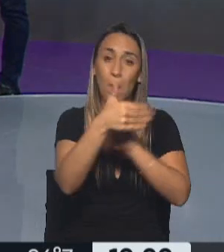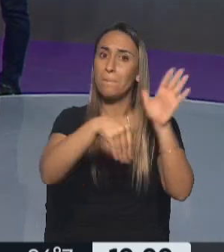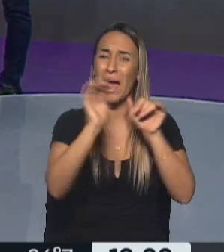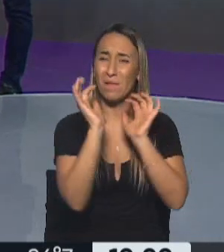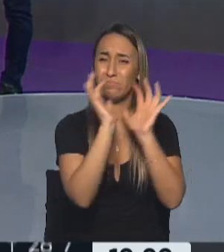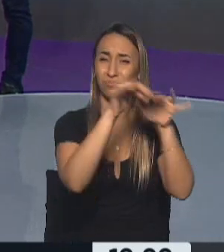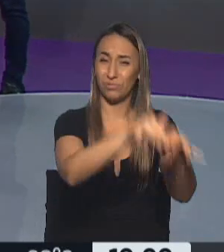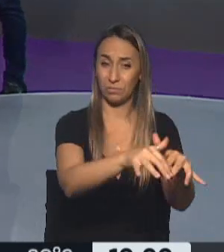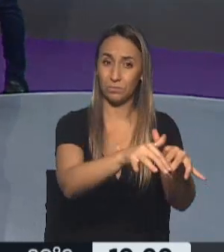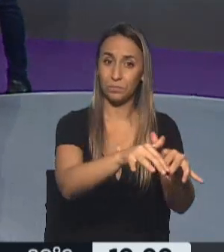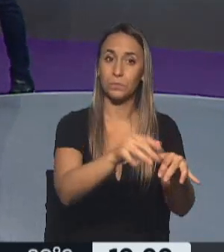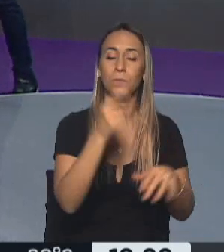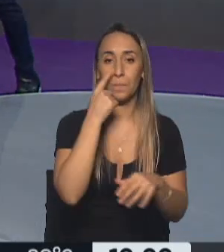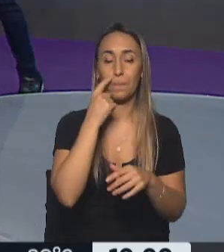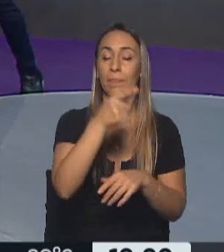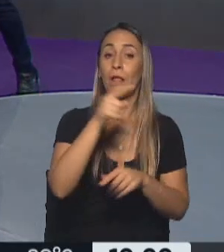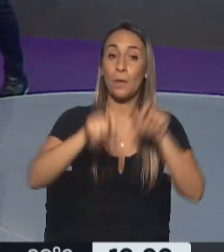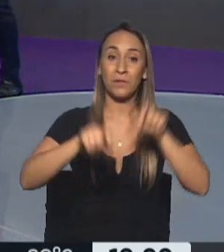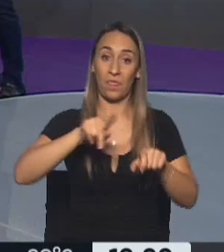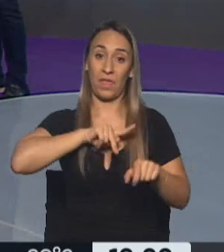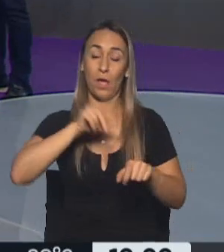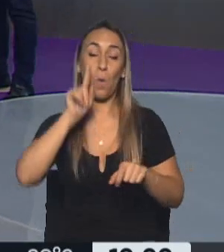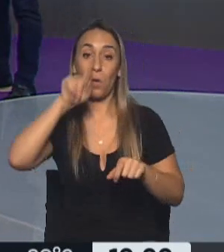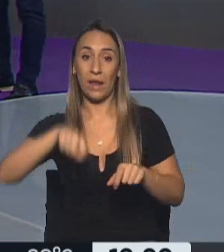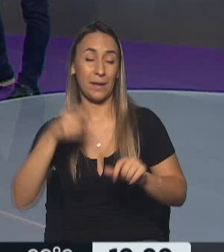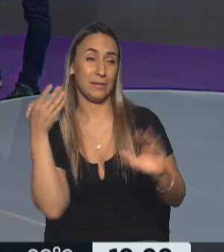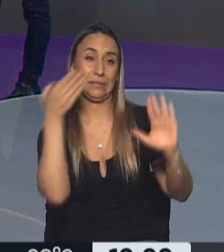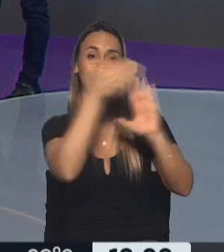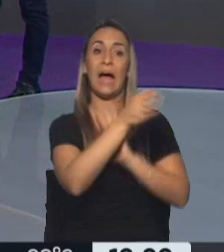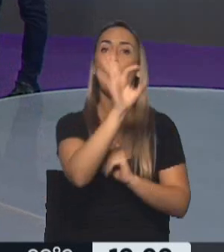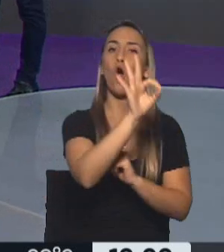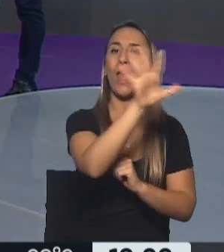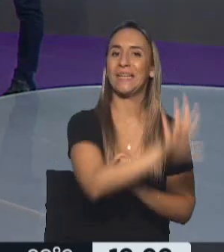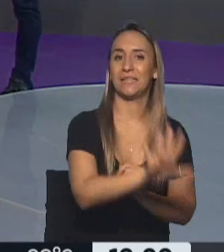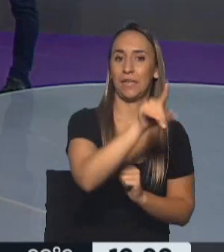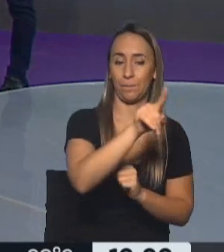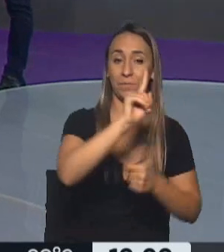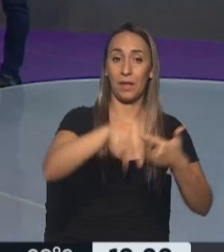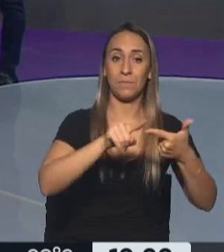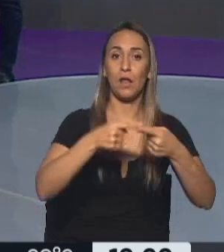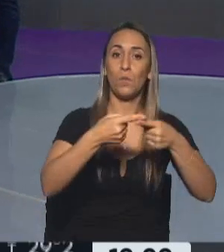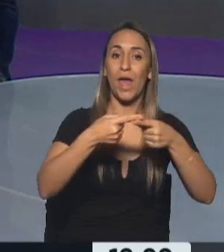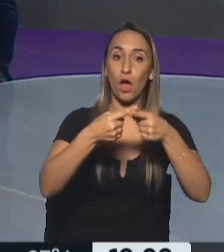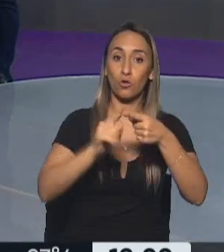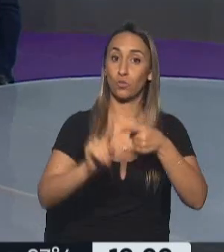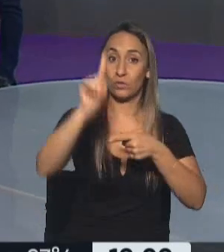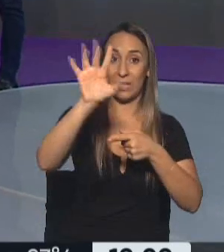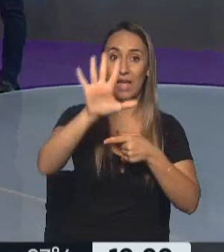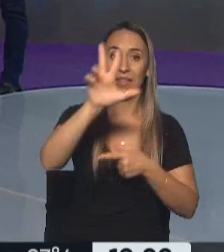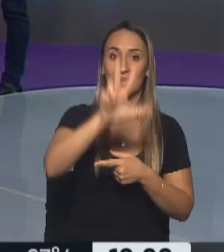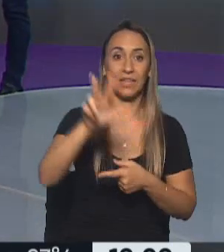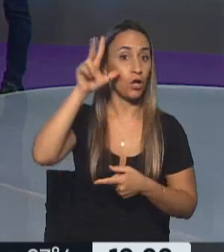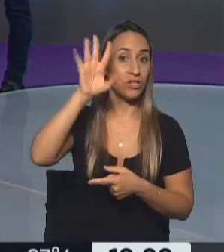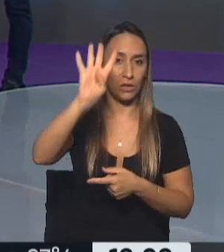recibido en la frontera la gente que se va de Ucrania hacia el oeste. Después tenemos a Bielorrusia con 384,